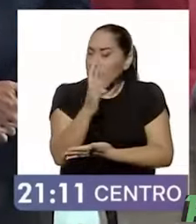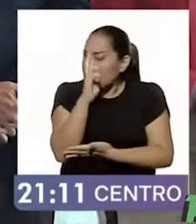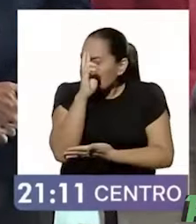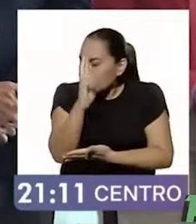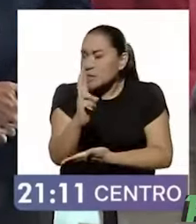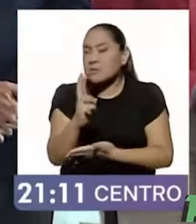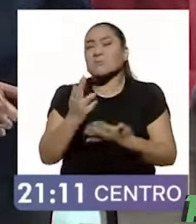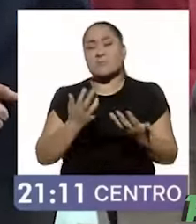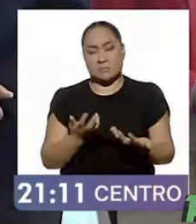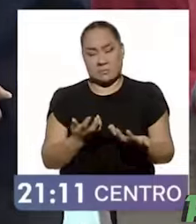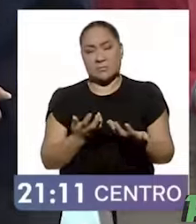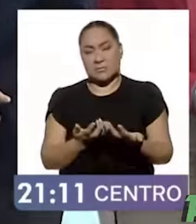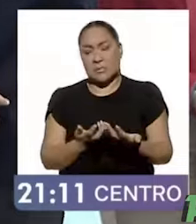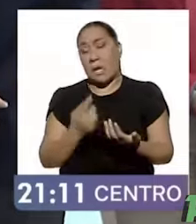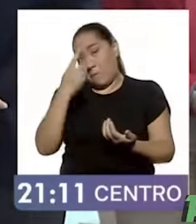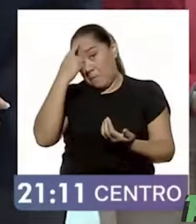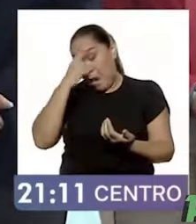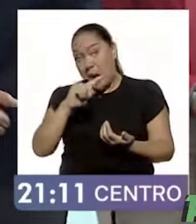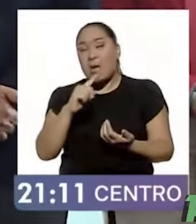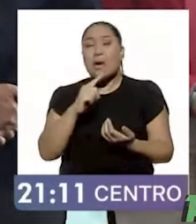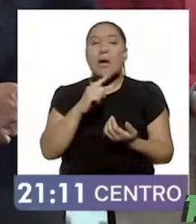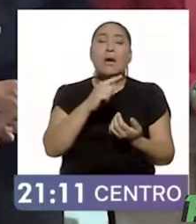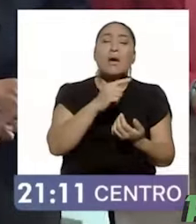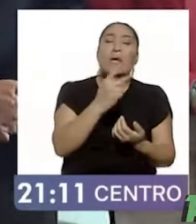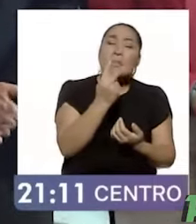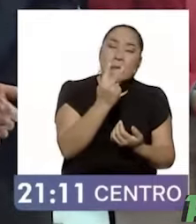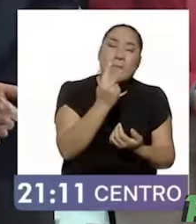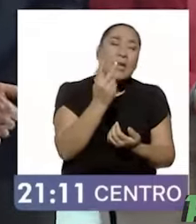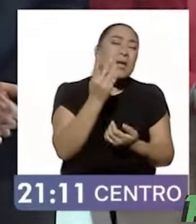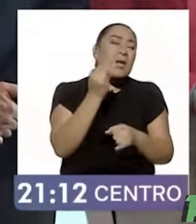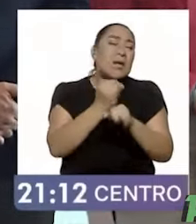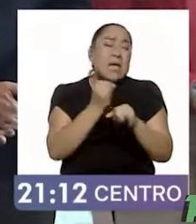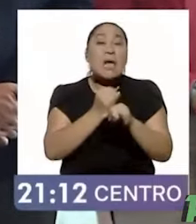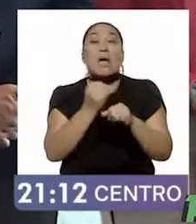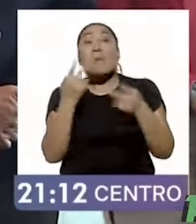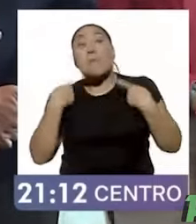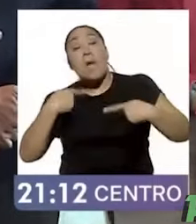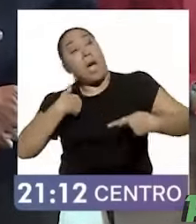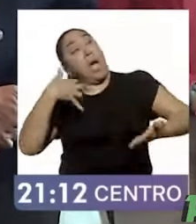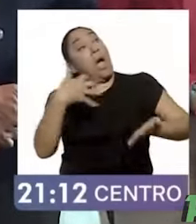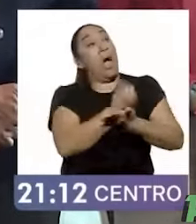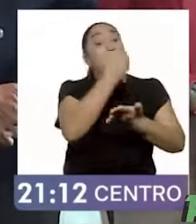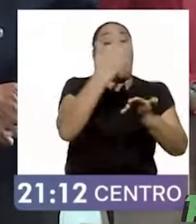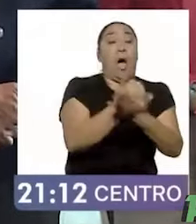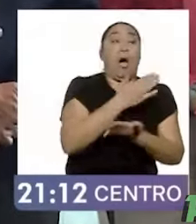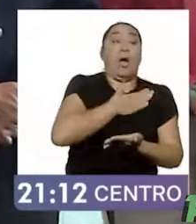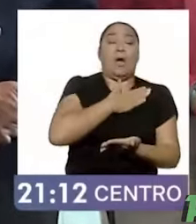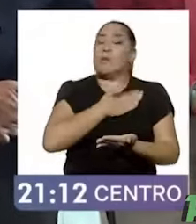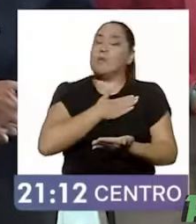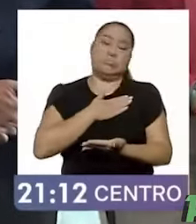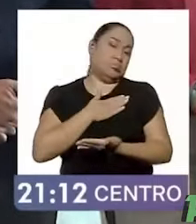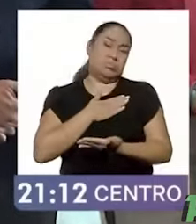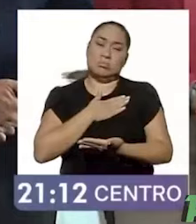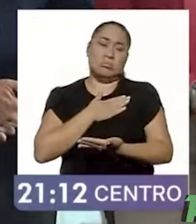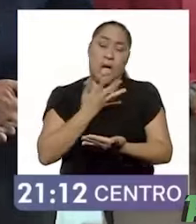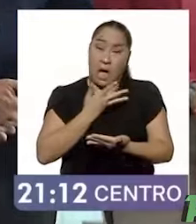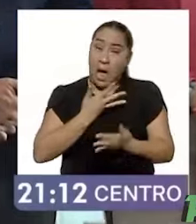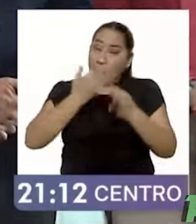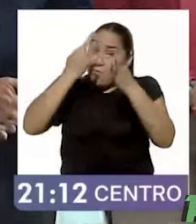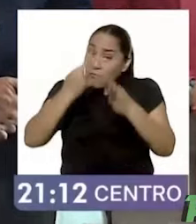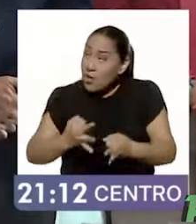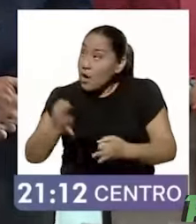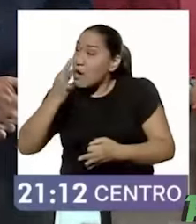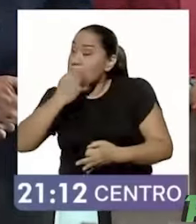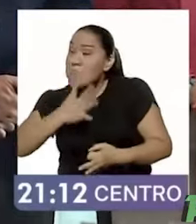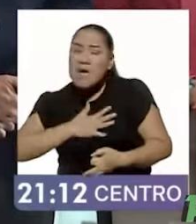para que no declaren ningún medio de comunicación, ninguna persona ganadora, hasta que no se tengan datos oficiales